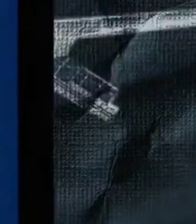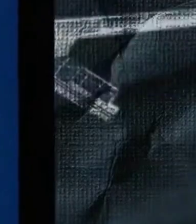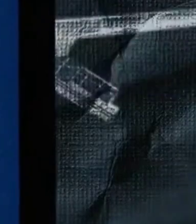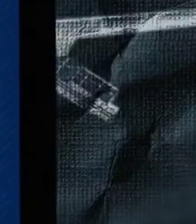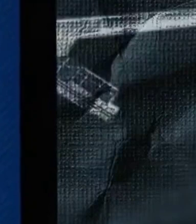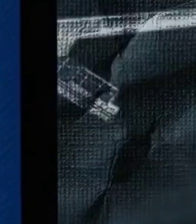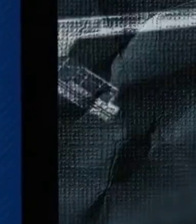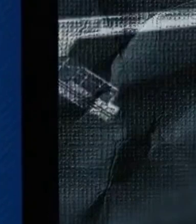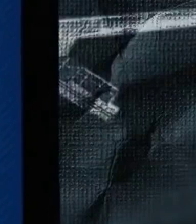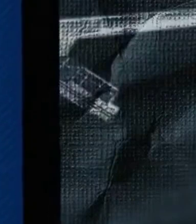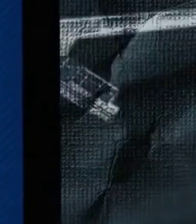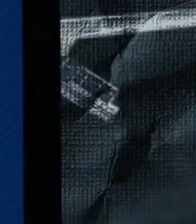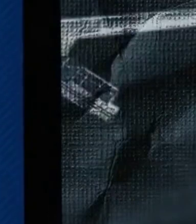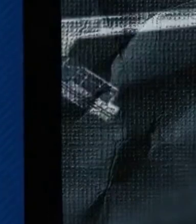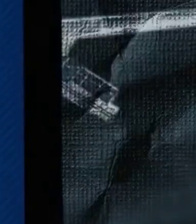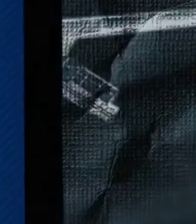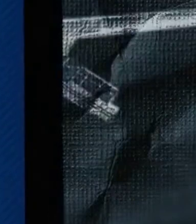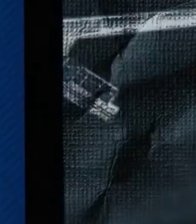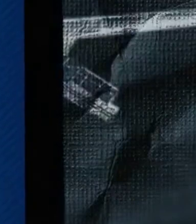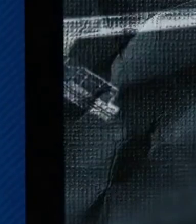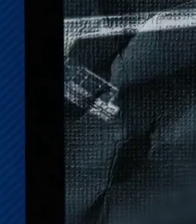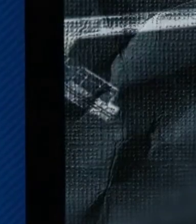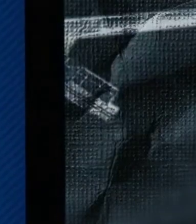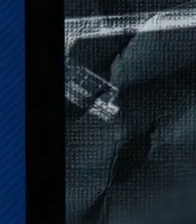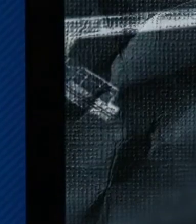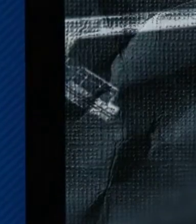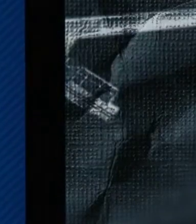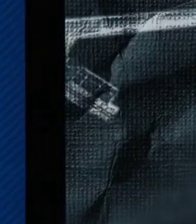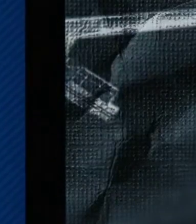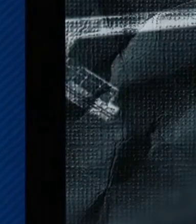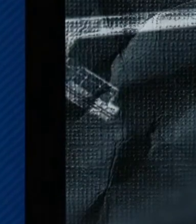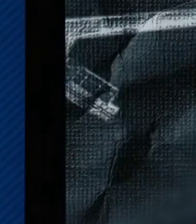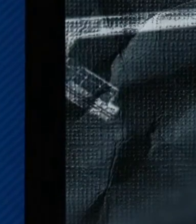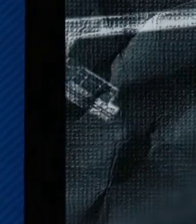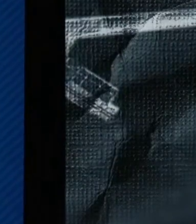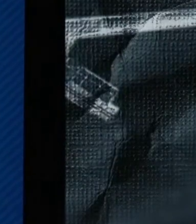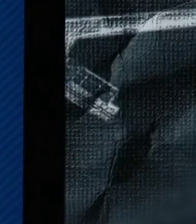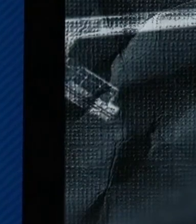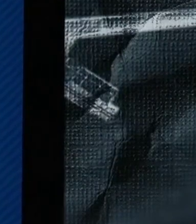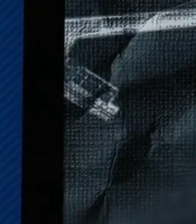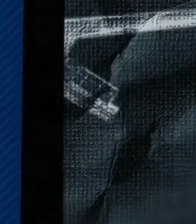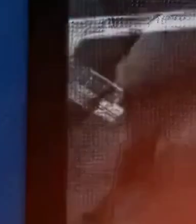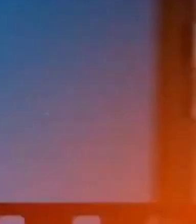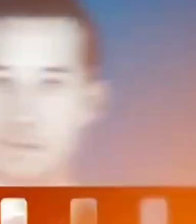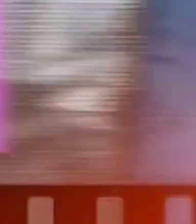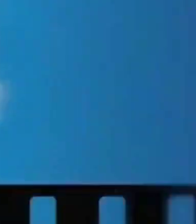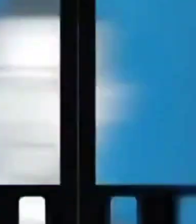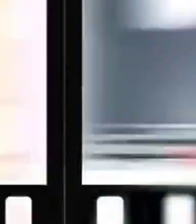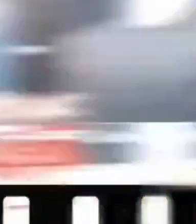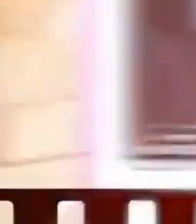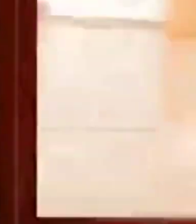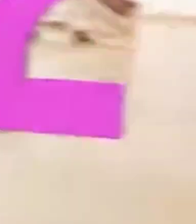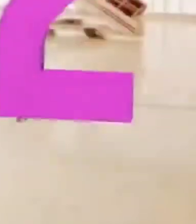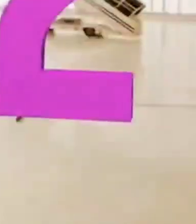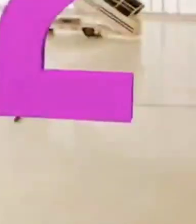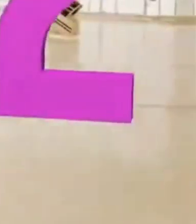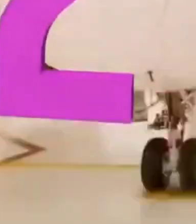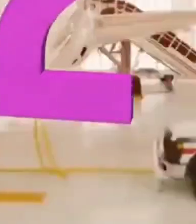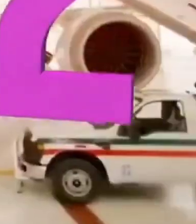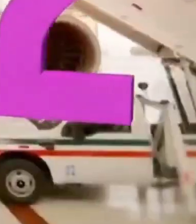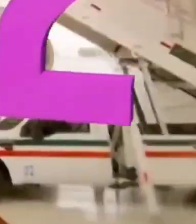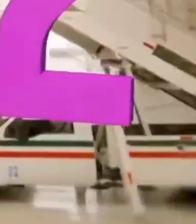Sociedad de Telecomunicación Financiera Interbancaria en contra de Rusia por la invasión a Ucrania. 2.